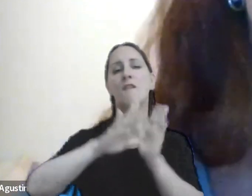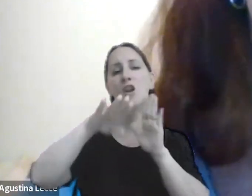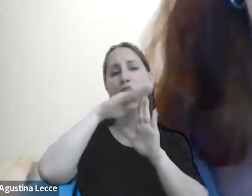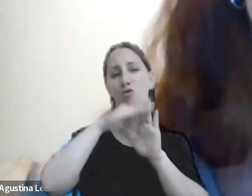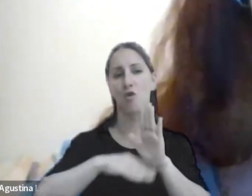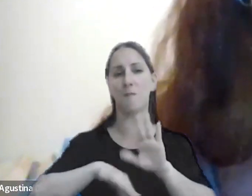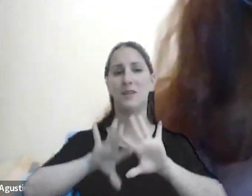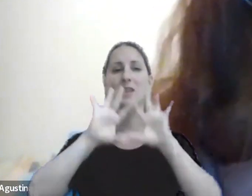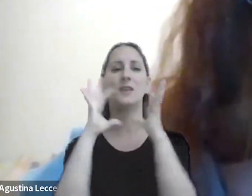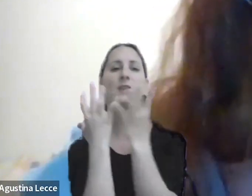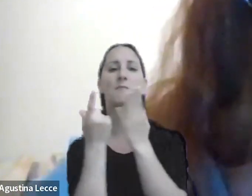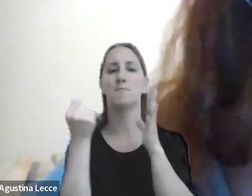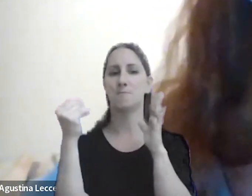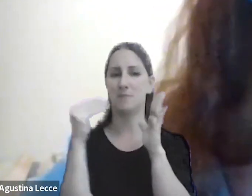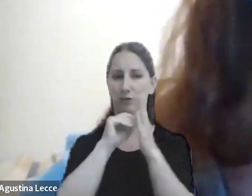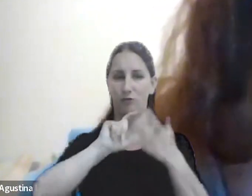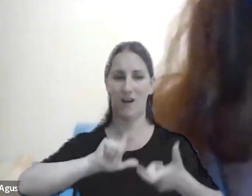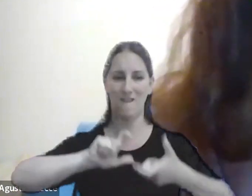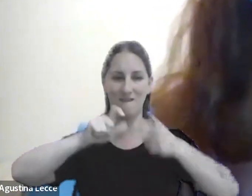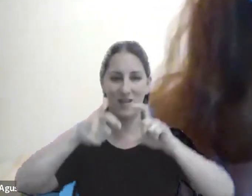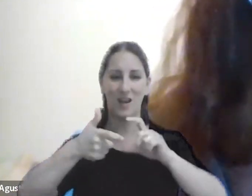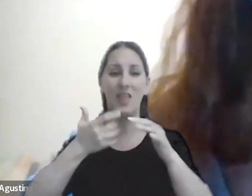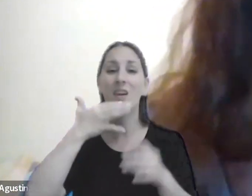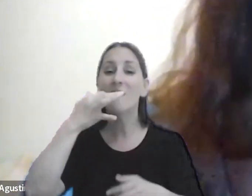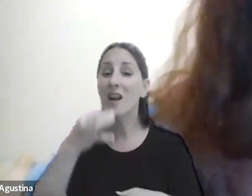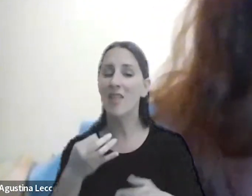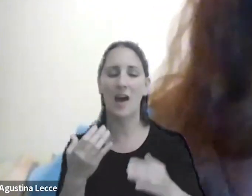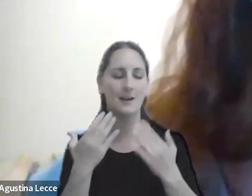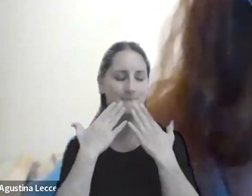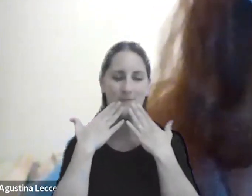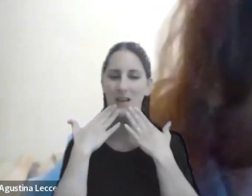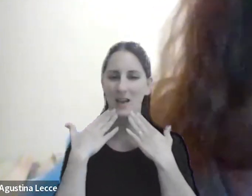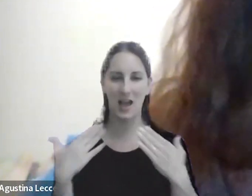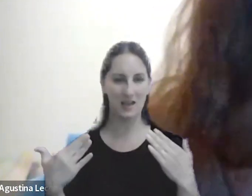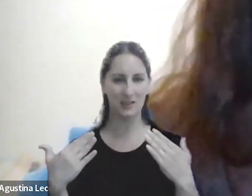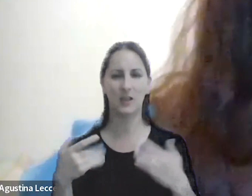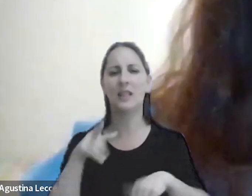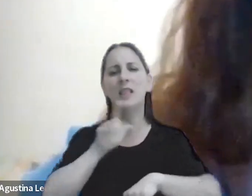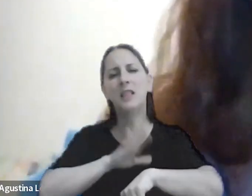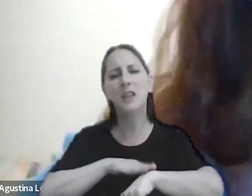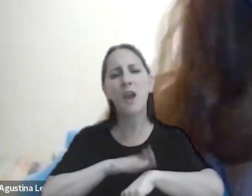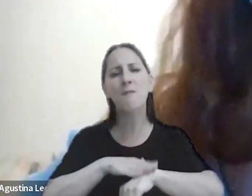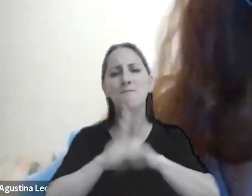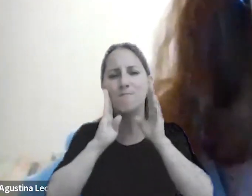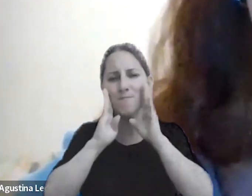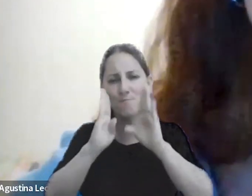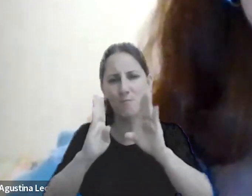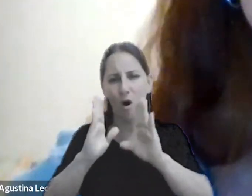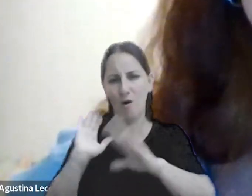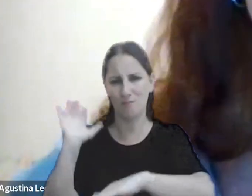en cuanto a precios de transferencia así que la verdad te agradezco mucho mucho que te hayas tomado este tiempo para nosotros